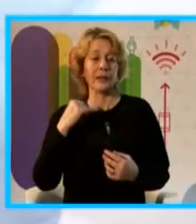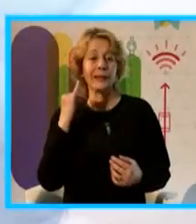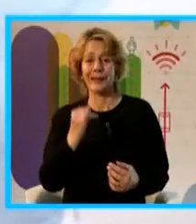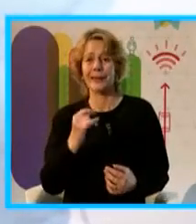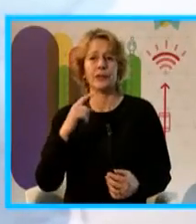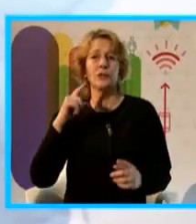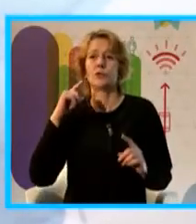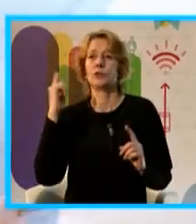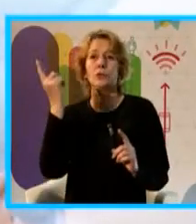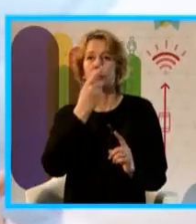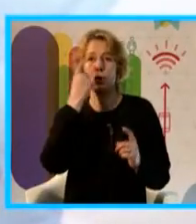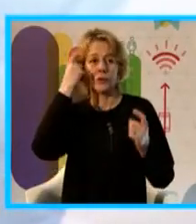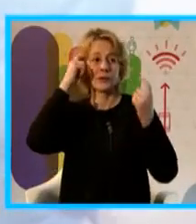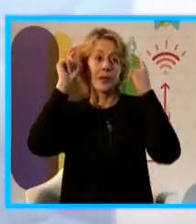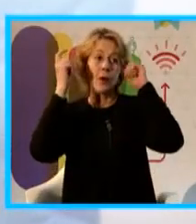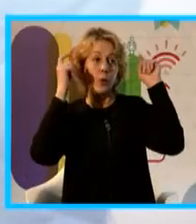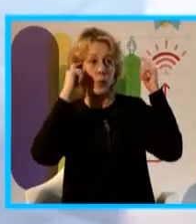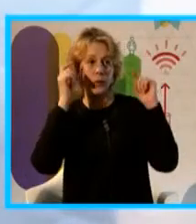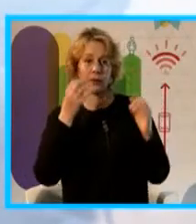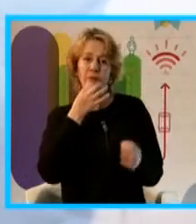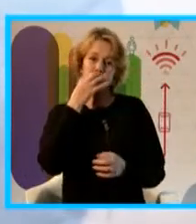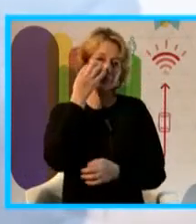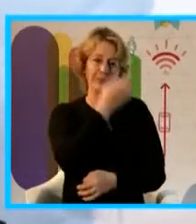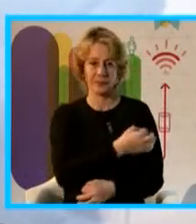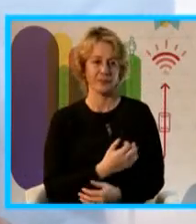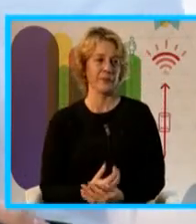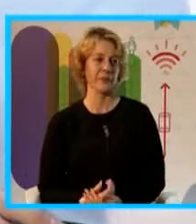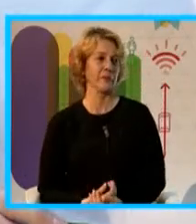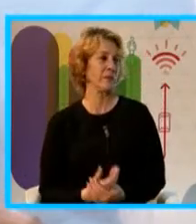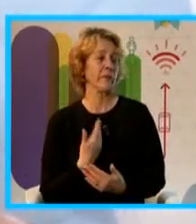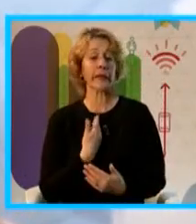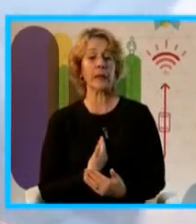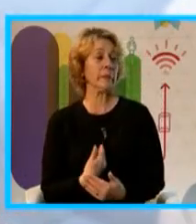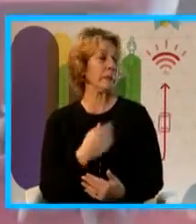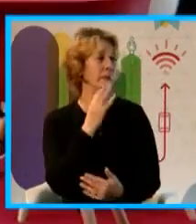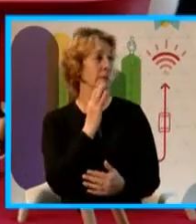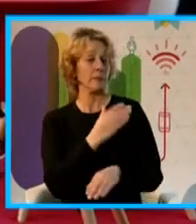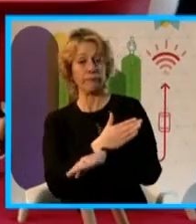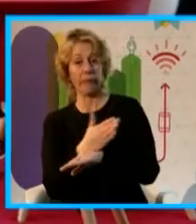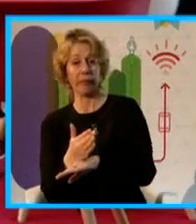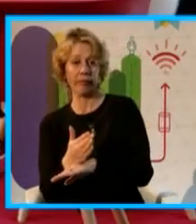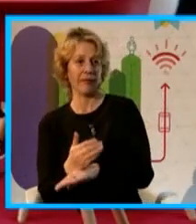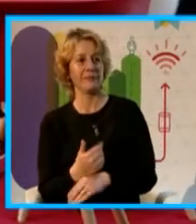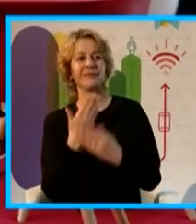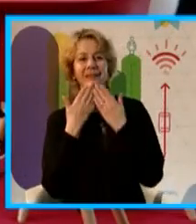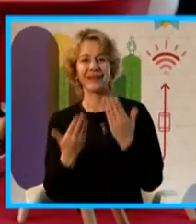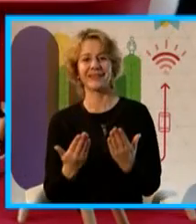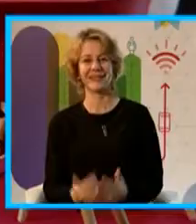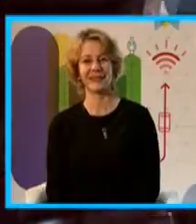le ocurra que se pueda hacer con esto. Bueno, lamento, me pasé, pero poquito creo. Muchas gracias.